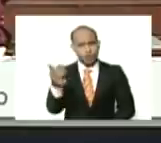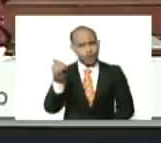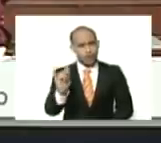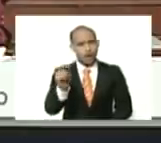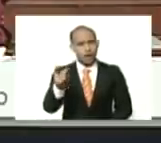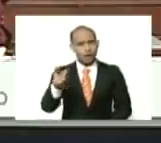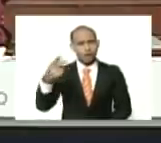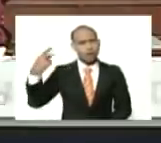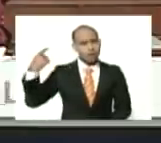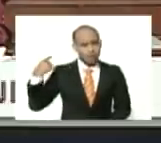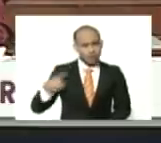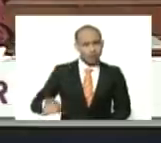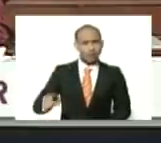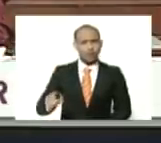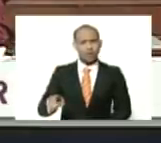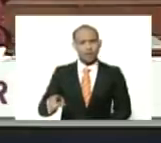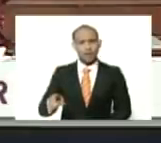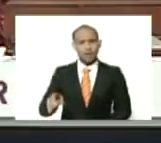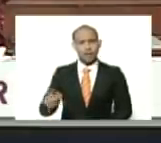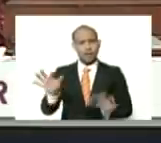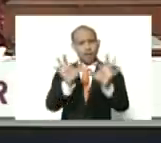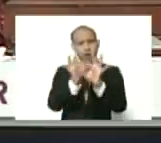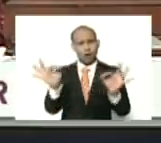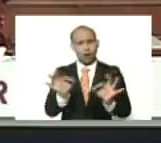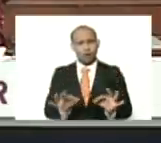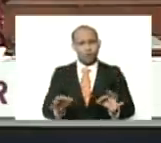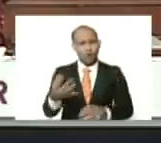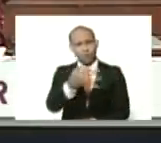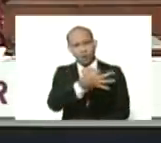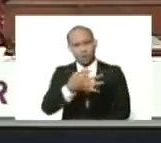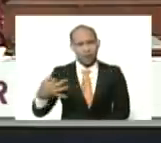tiene, la habilidad innata,